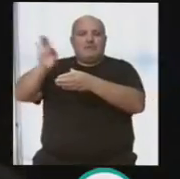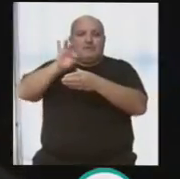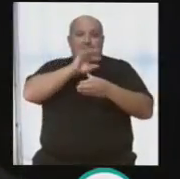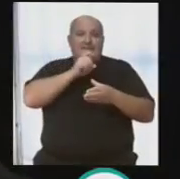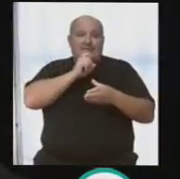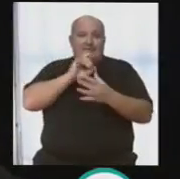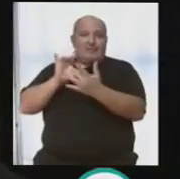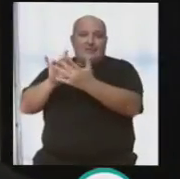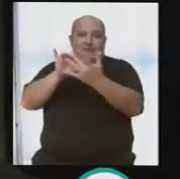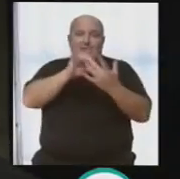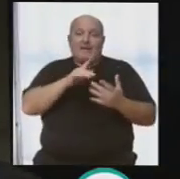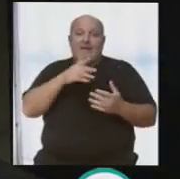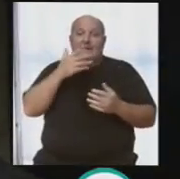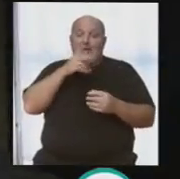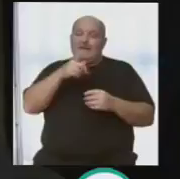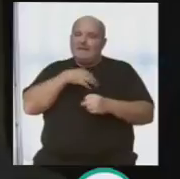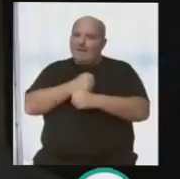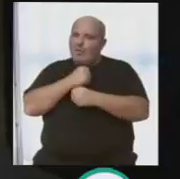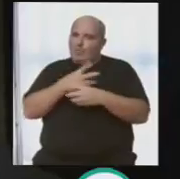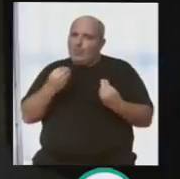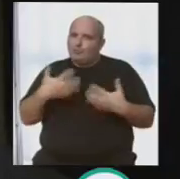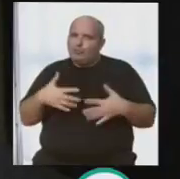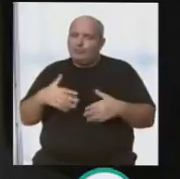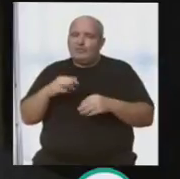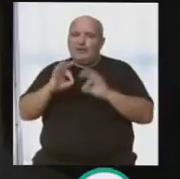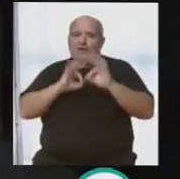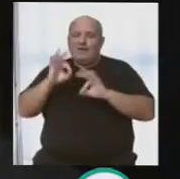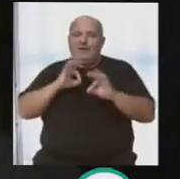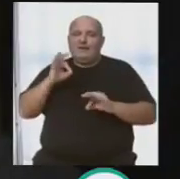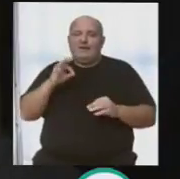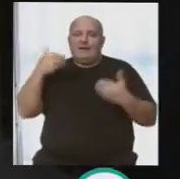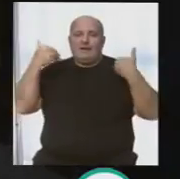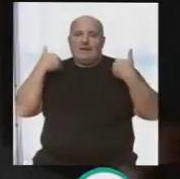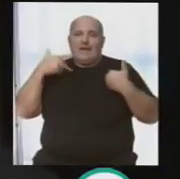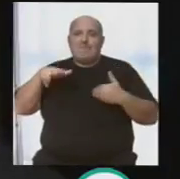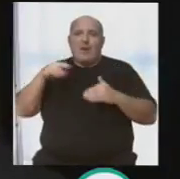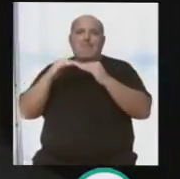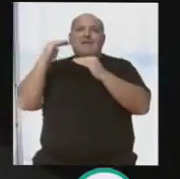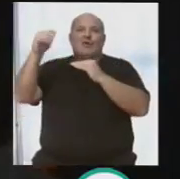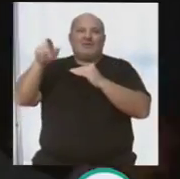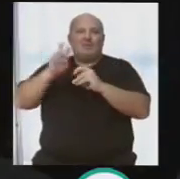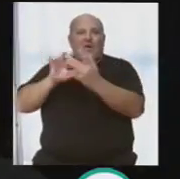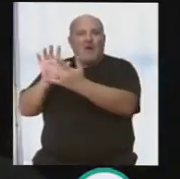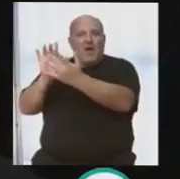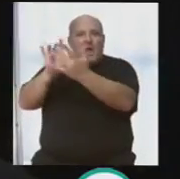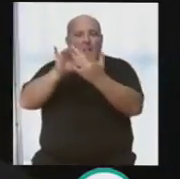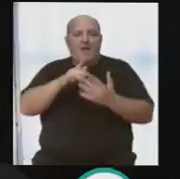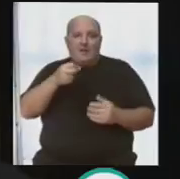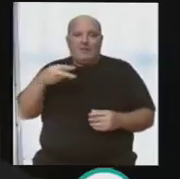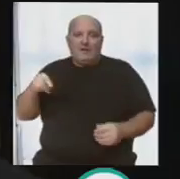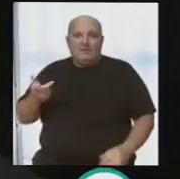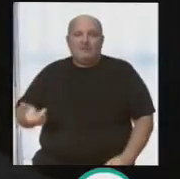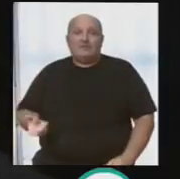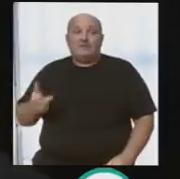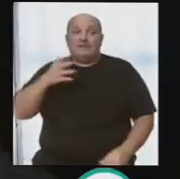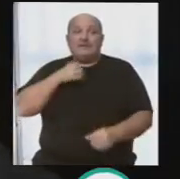tres agrupaciones que tenemos. Y esa es la labor que realiza nuestro vicermano mayor, los acintos plazas, que tiene todo el mérito de que esto salga. Y